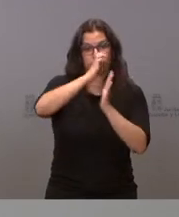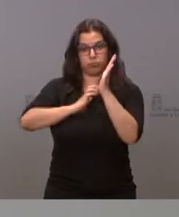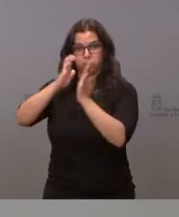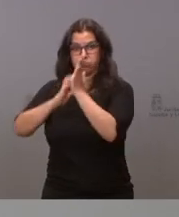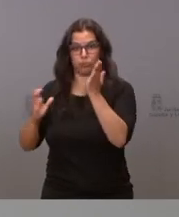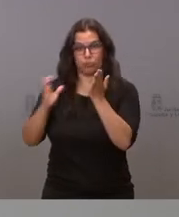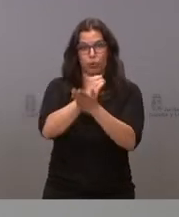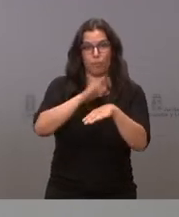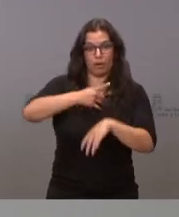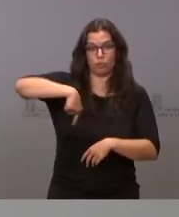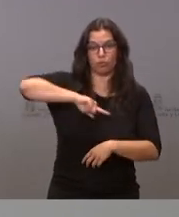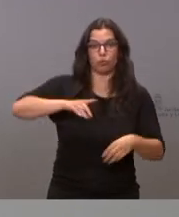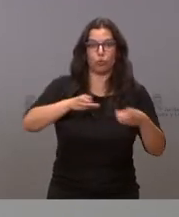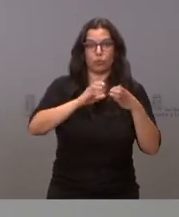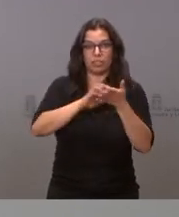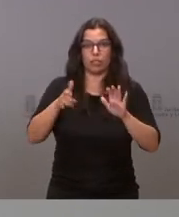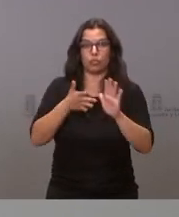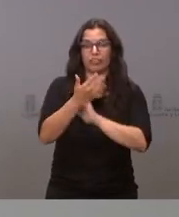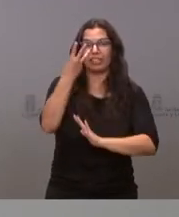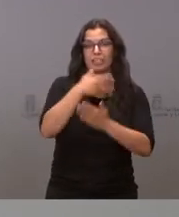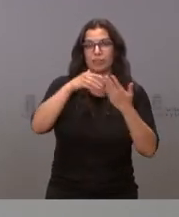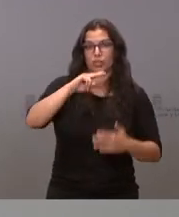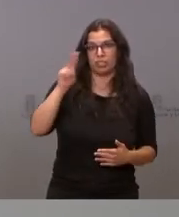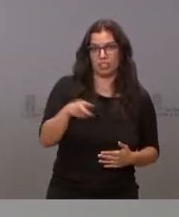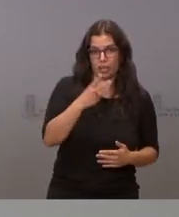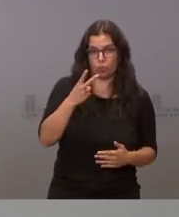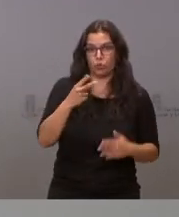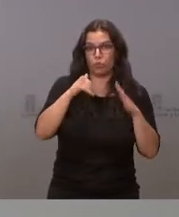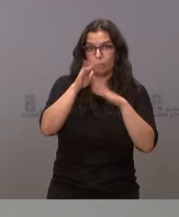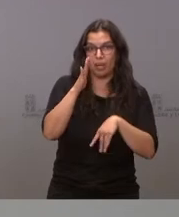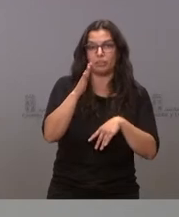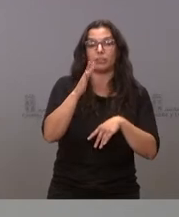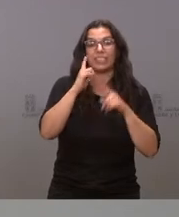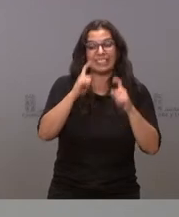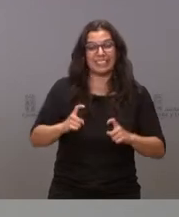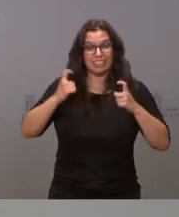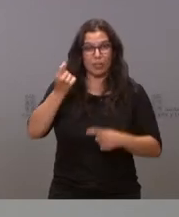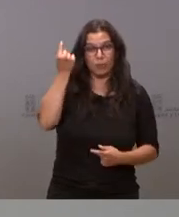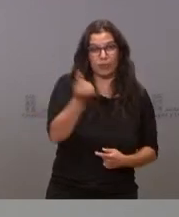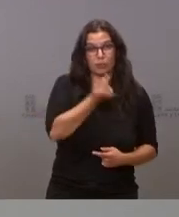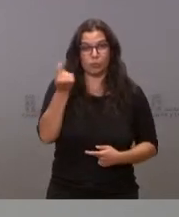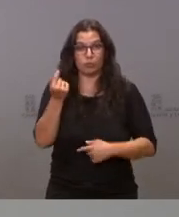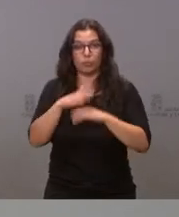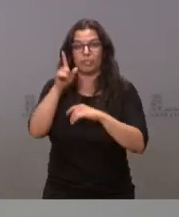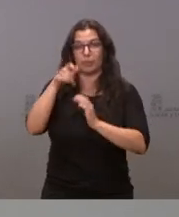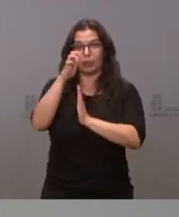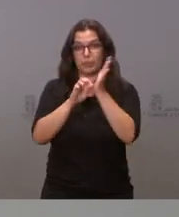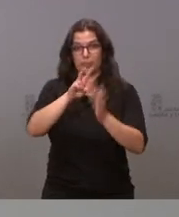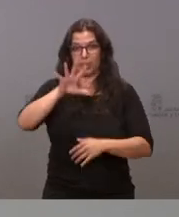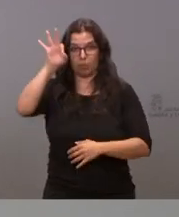la Junta de Castilla y León más de 3 millones de euros, que si sumamos a los esfuerzos presupuestarios de la bajada del 25%,